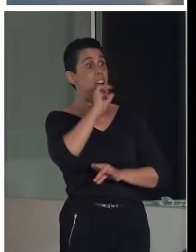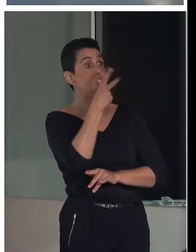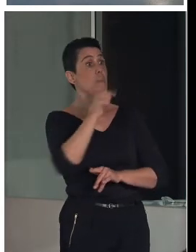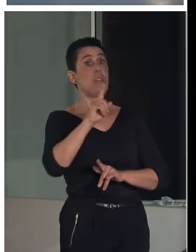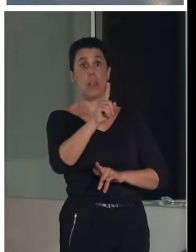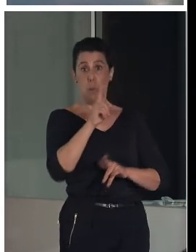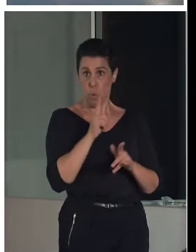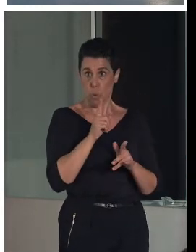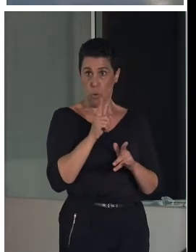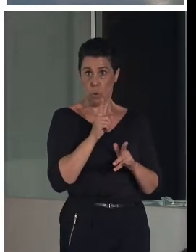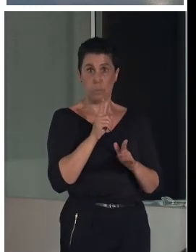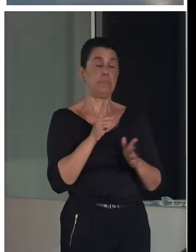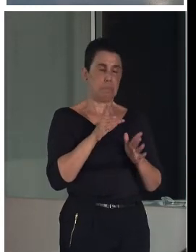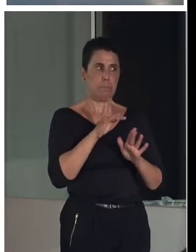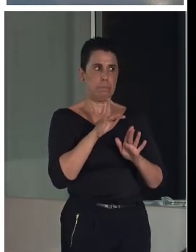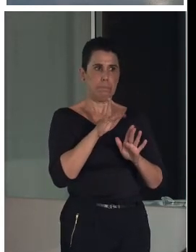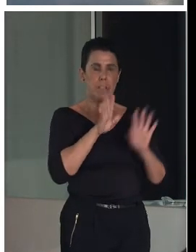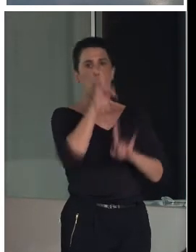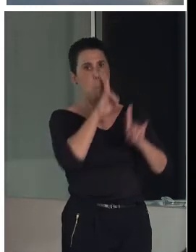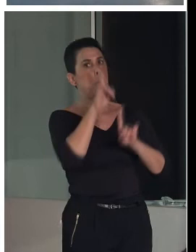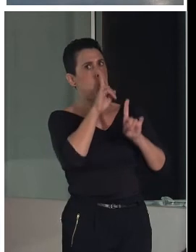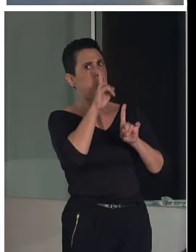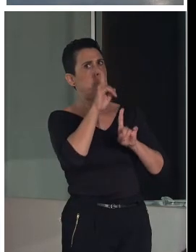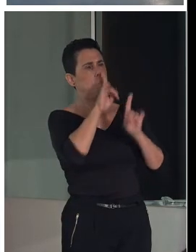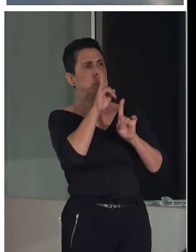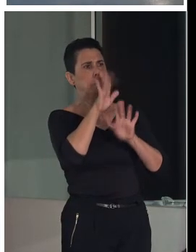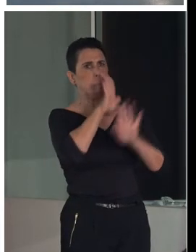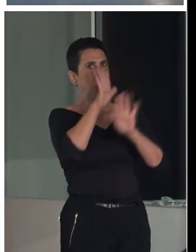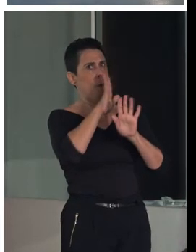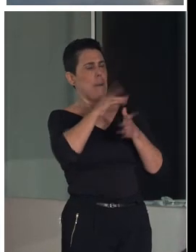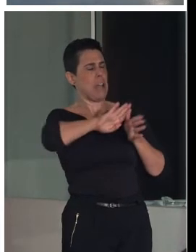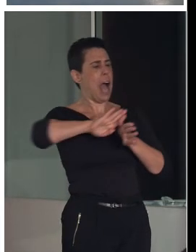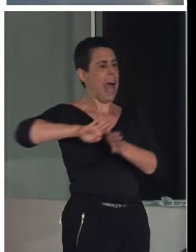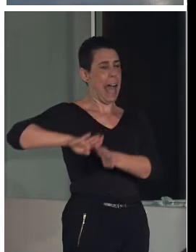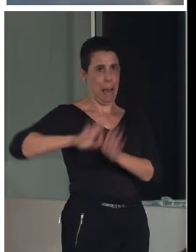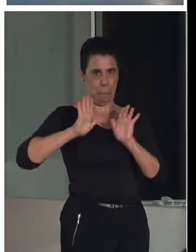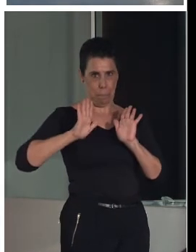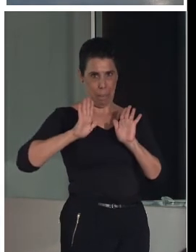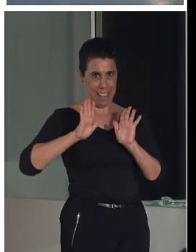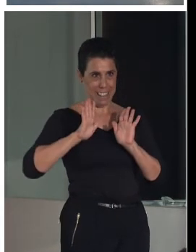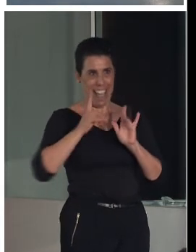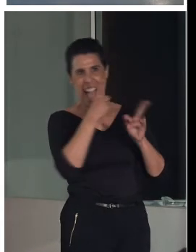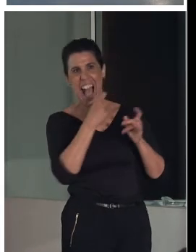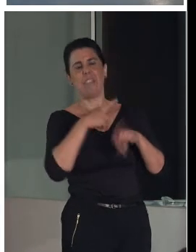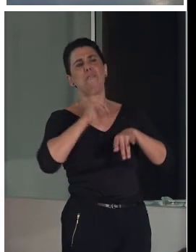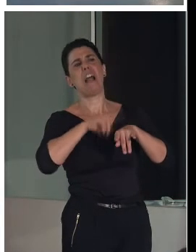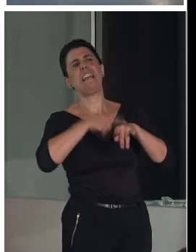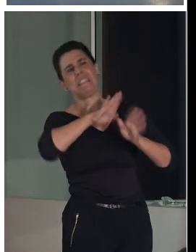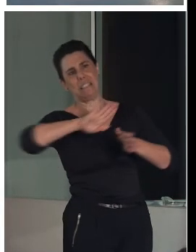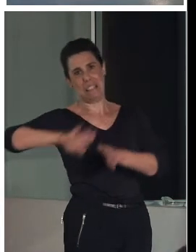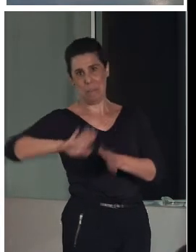problemático, pero es una ponencia aparte, ¿no?, la parte del desarrollo,